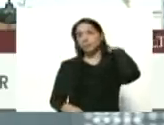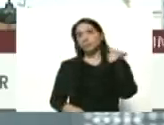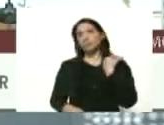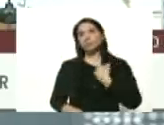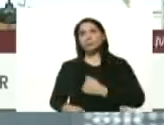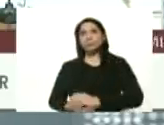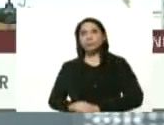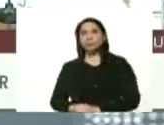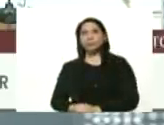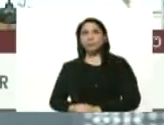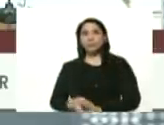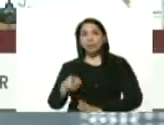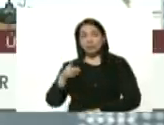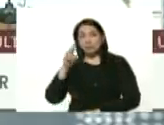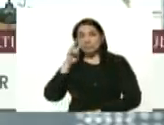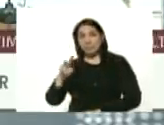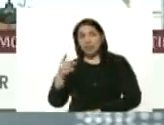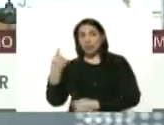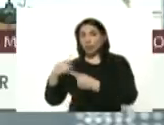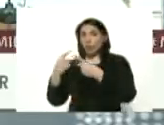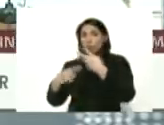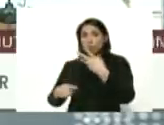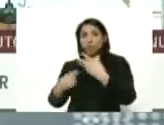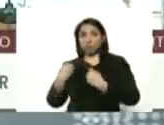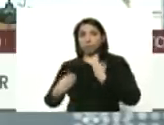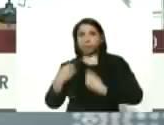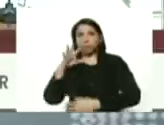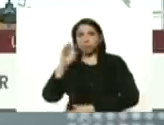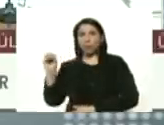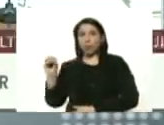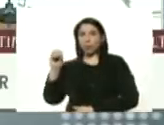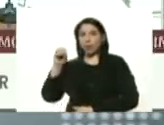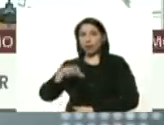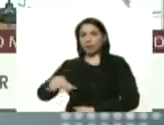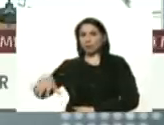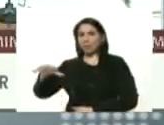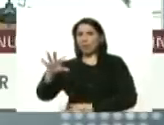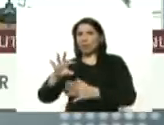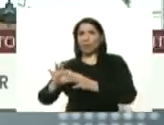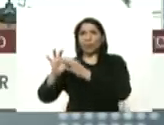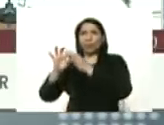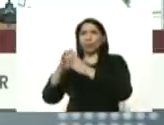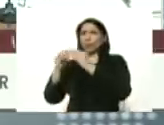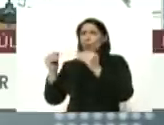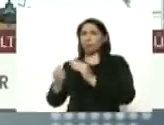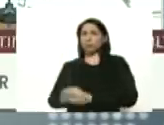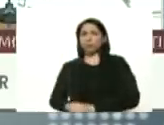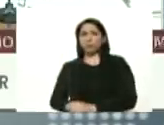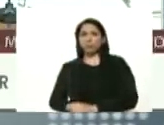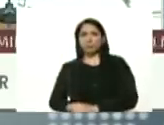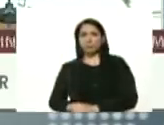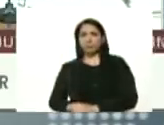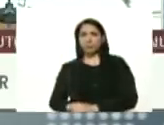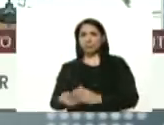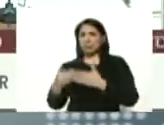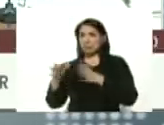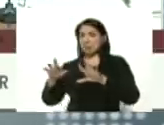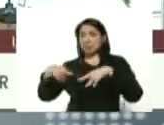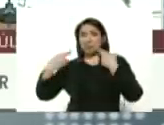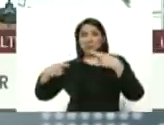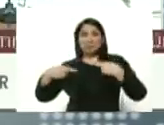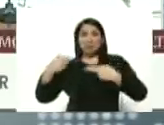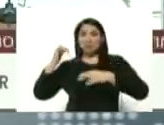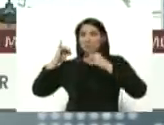preocupantes los 50 estados de la unión todos bueno abrieron restaurantes